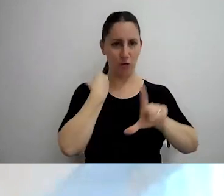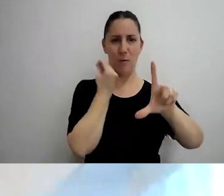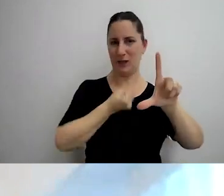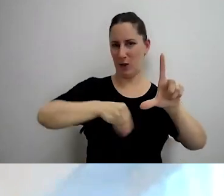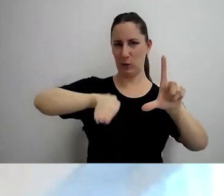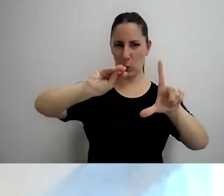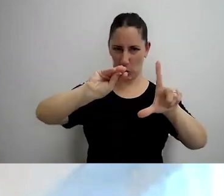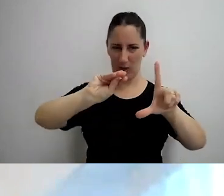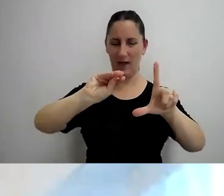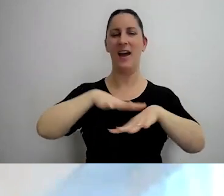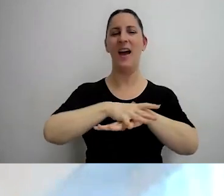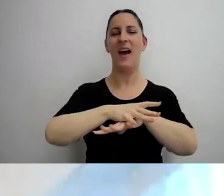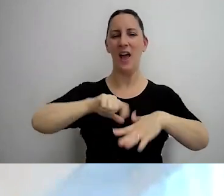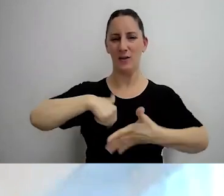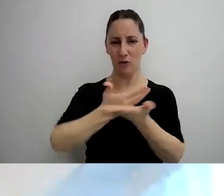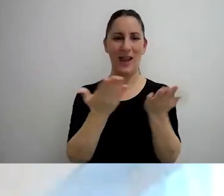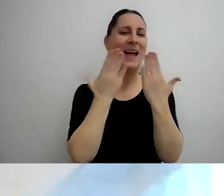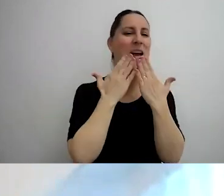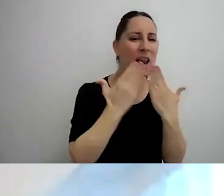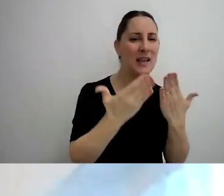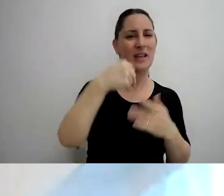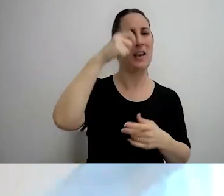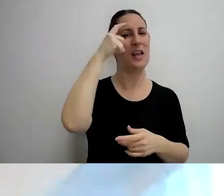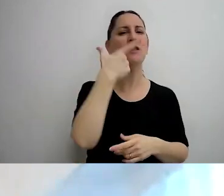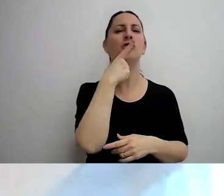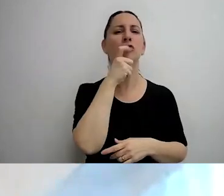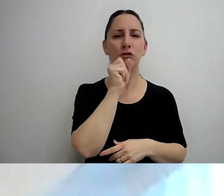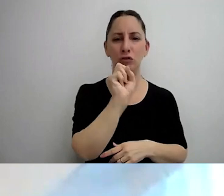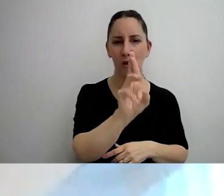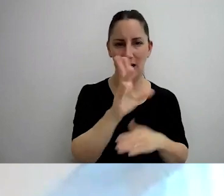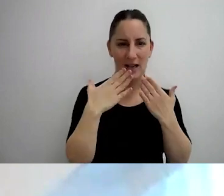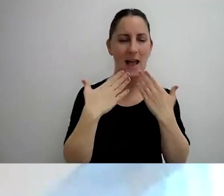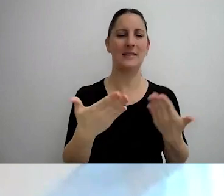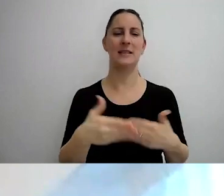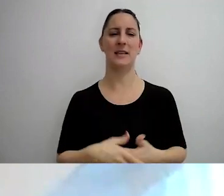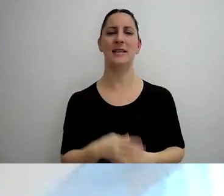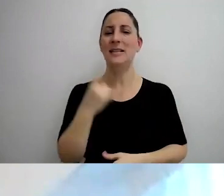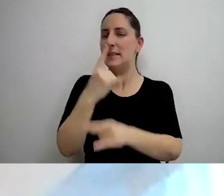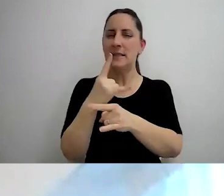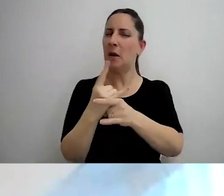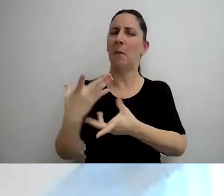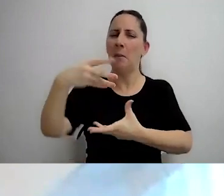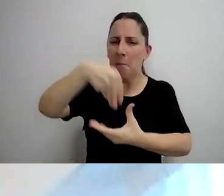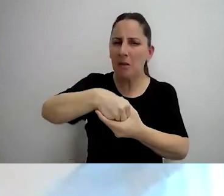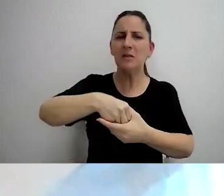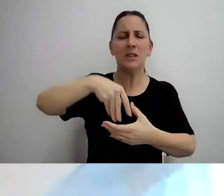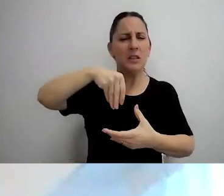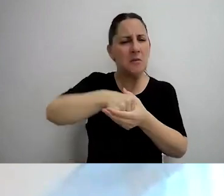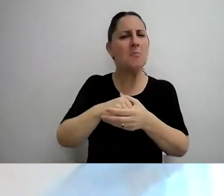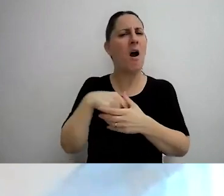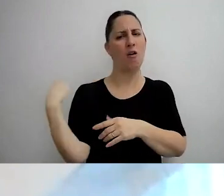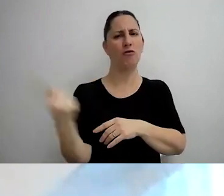redes. Así que agradecerle muchísimo, como siempre, a Néstor Bursesi, que siempre participa, está apoyando